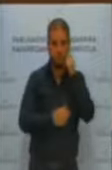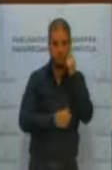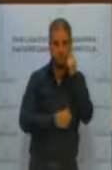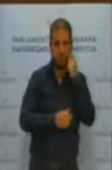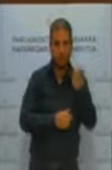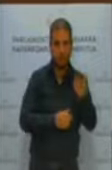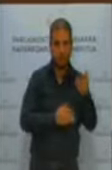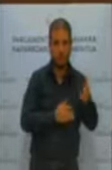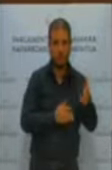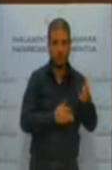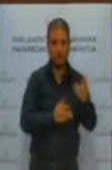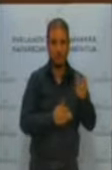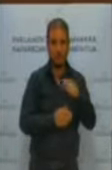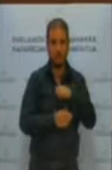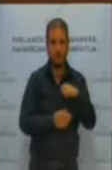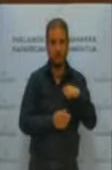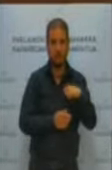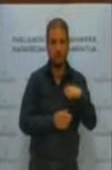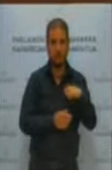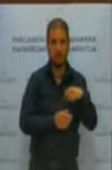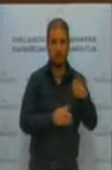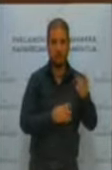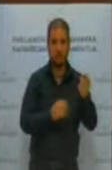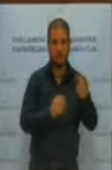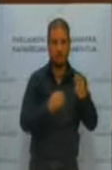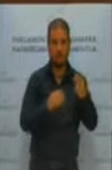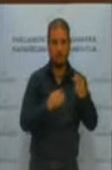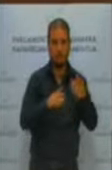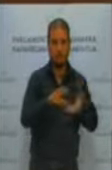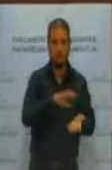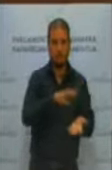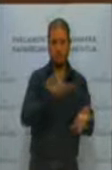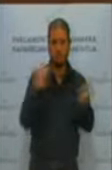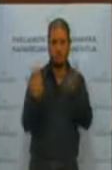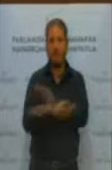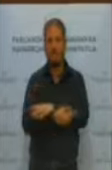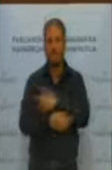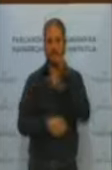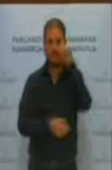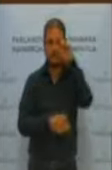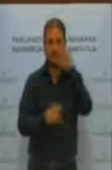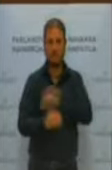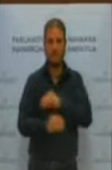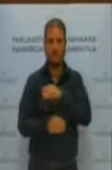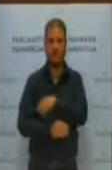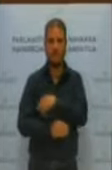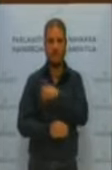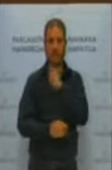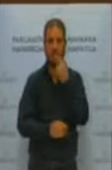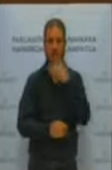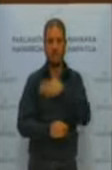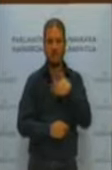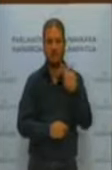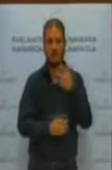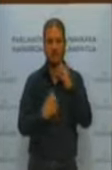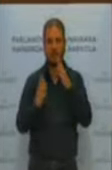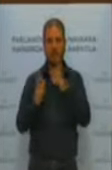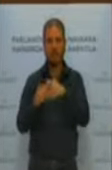particulares, usted pega un salto tripe mortal y pretende que la Administración Federal de Navarra